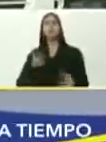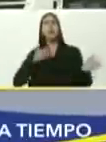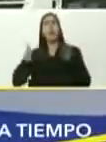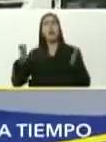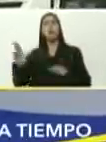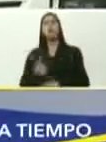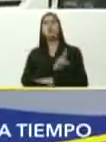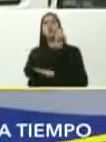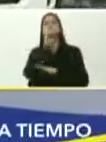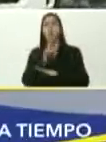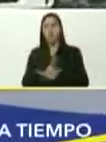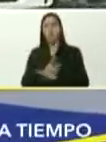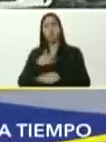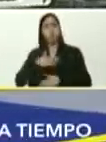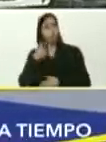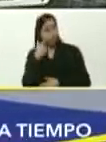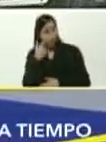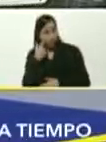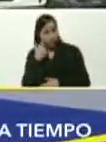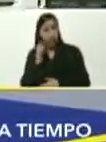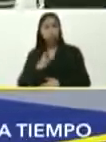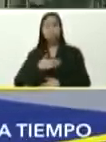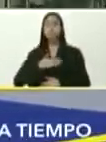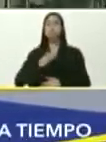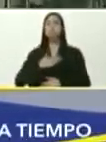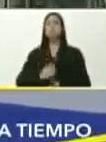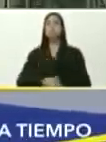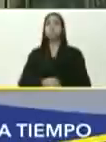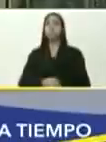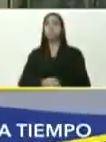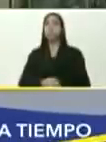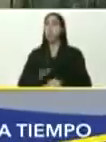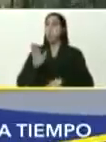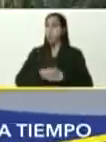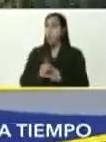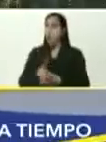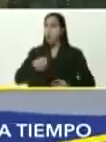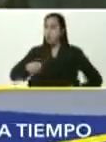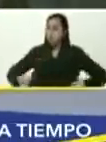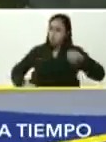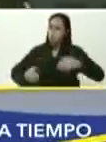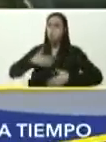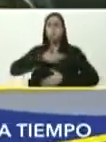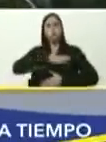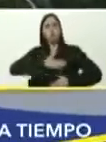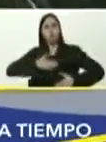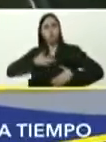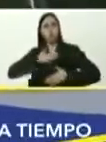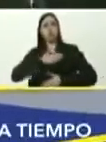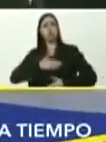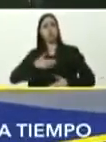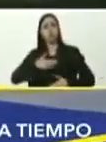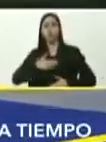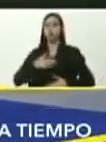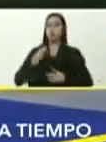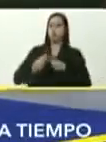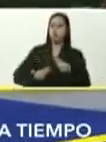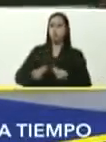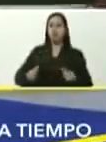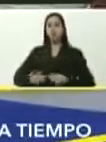público, lo he comprobado, buen confort, para quien lo conduce, buen confort, para